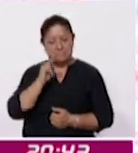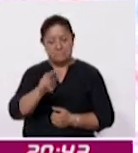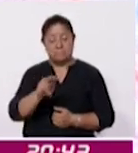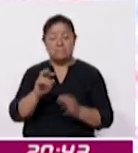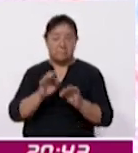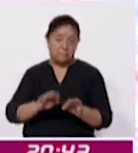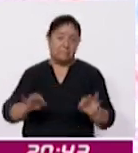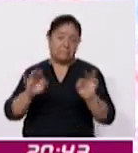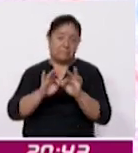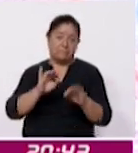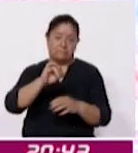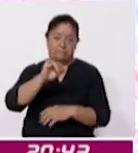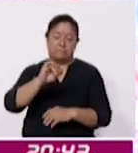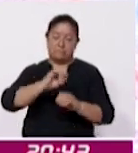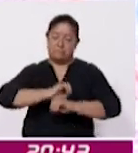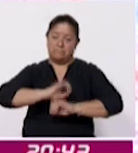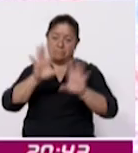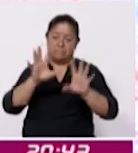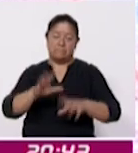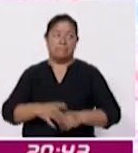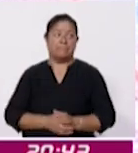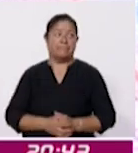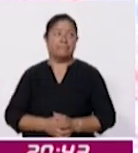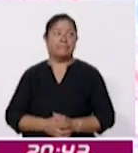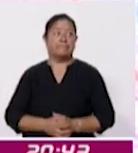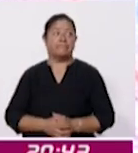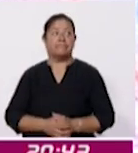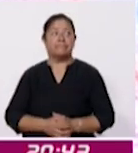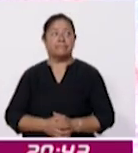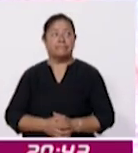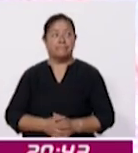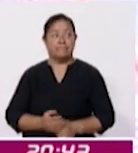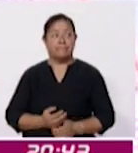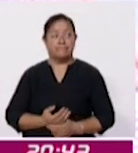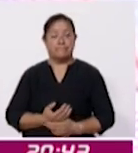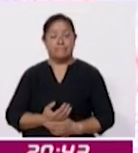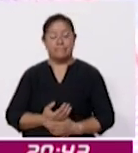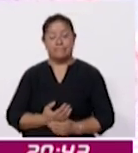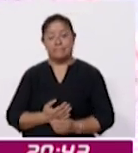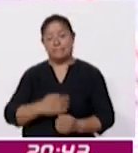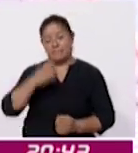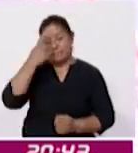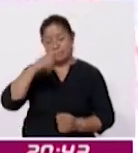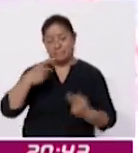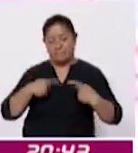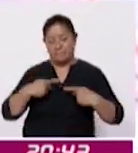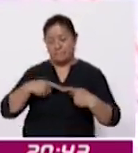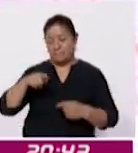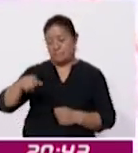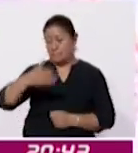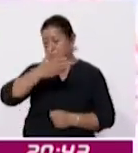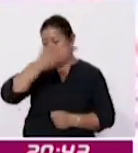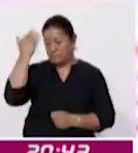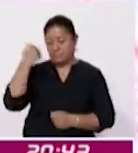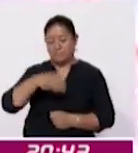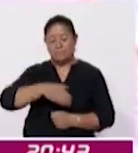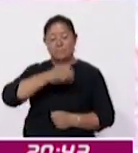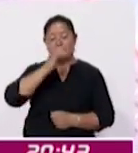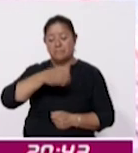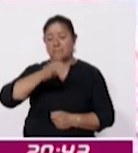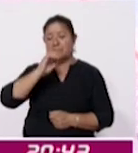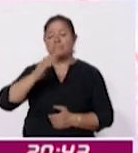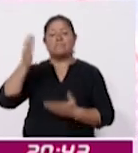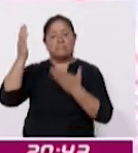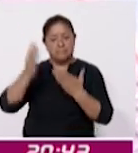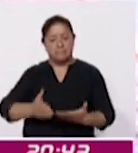importancia para que las personas que no saben de la bebida pues vengan a probarla porque